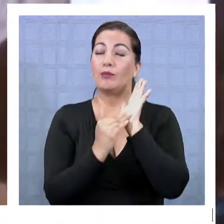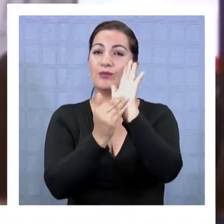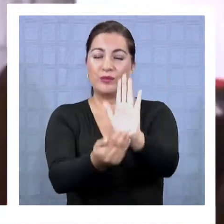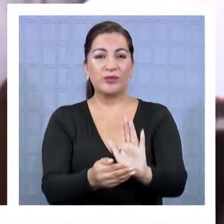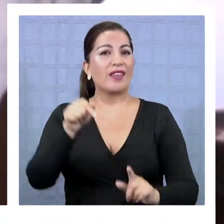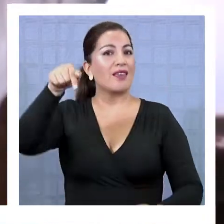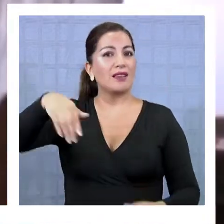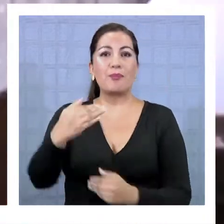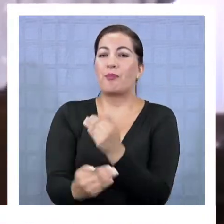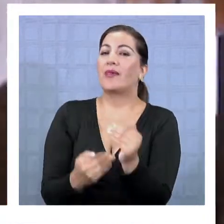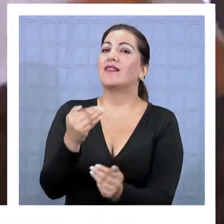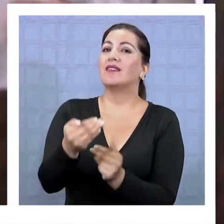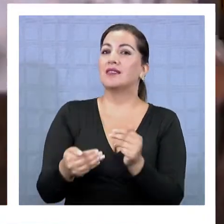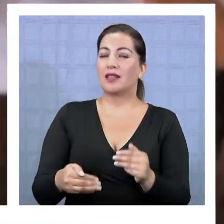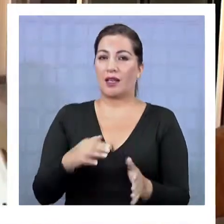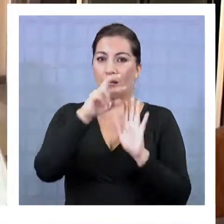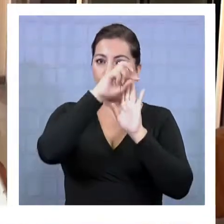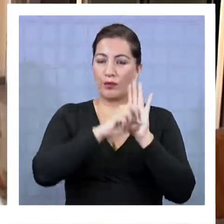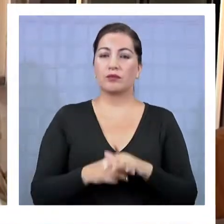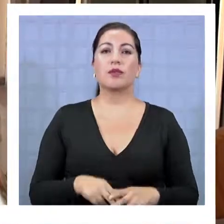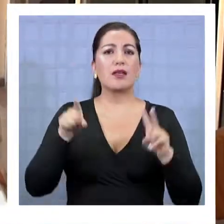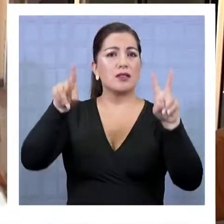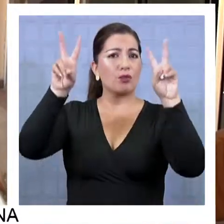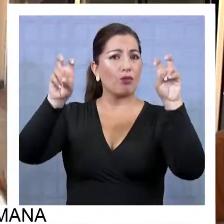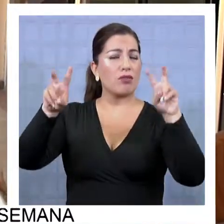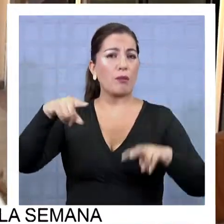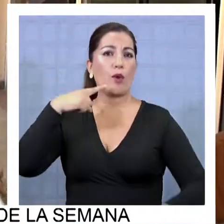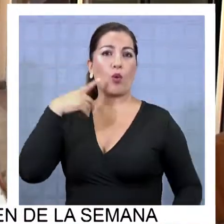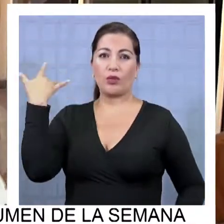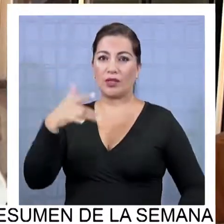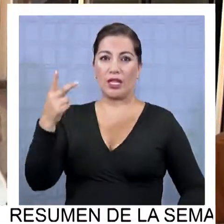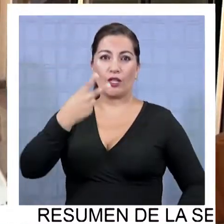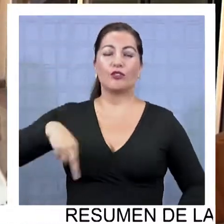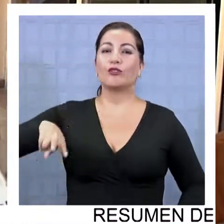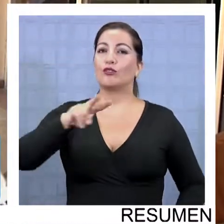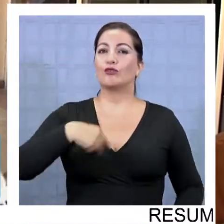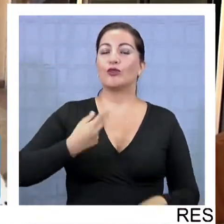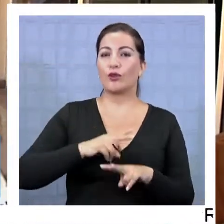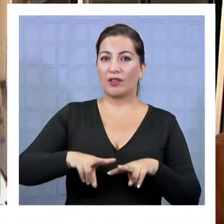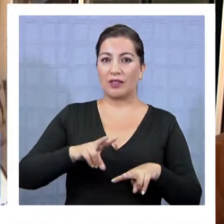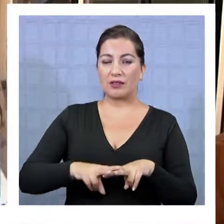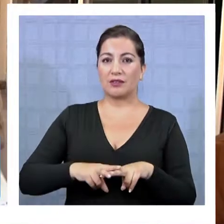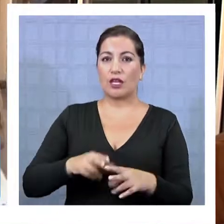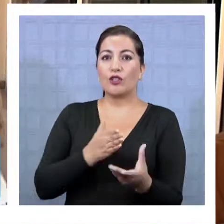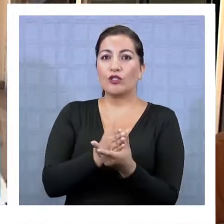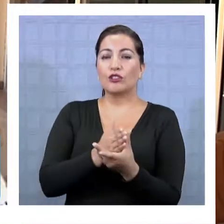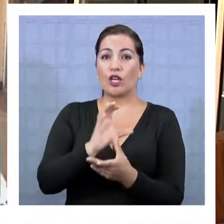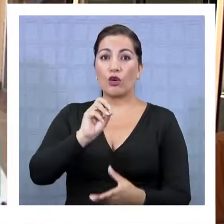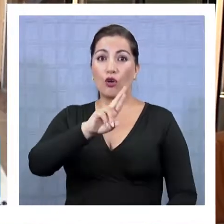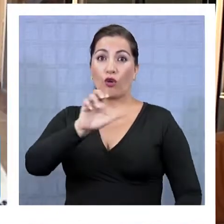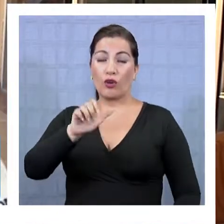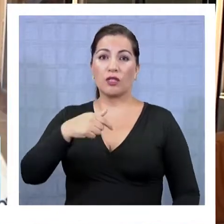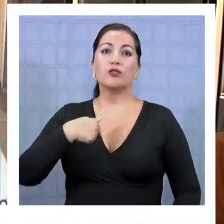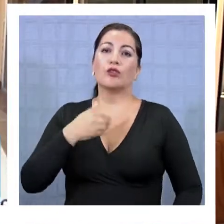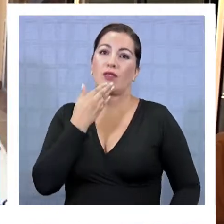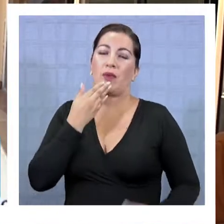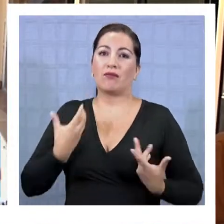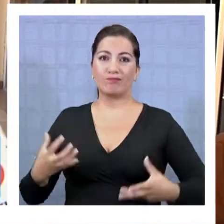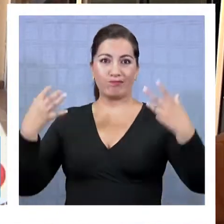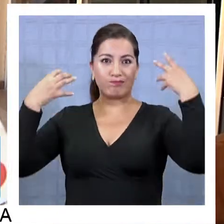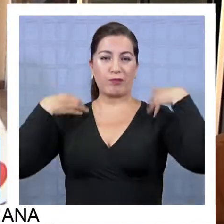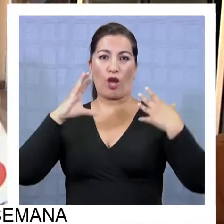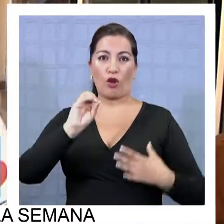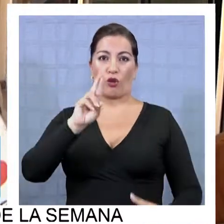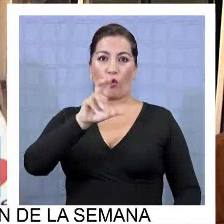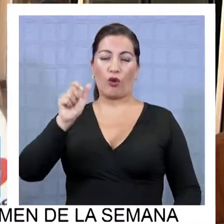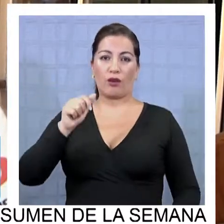efectivamente en este proyecto. Yo creo que es un tema urgente que vamos a tener que acometer tanto desde el Consejo Regional, recordando que yo asumo también como core